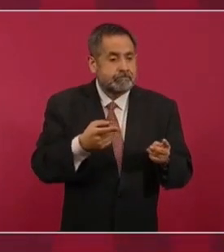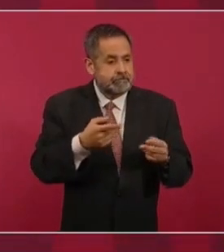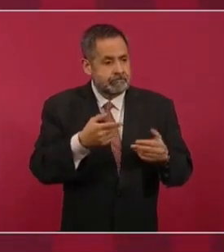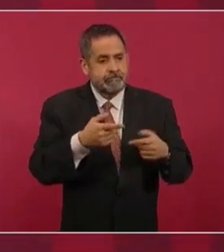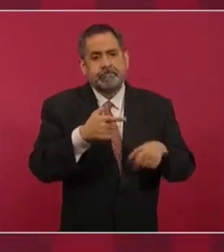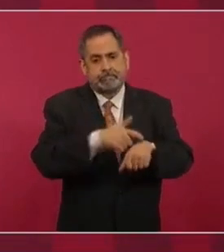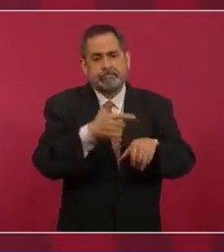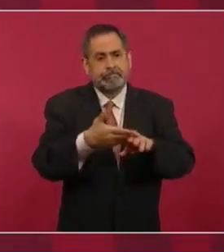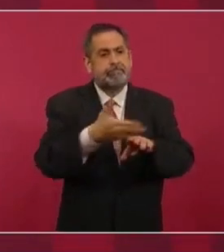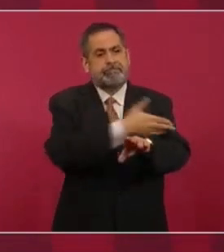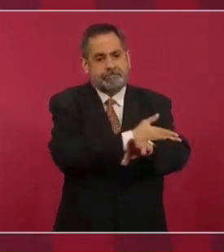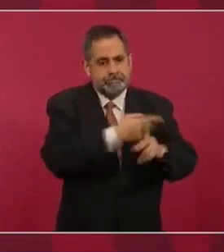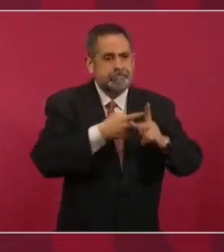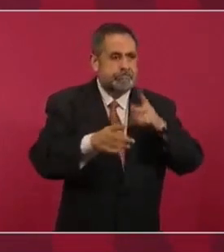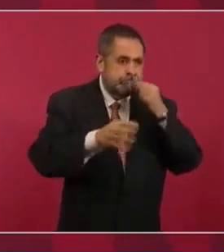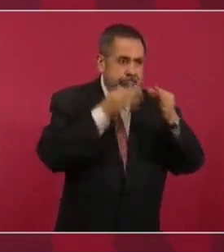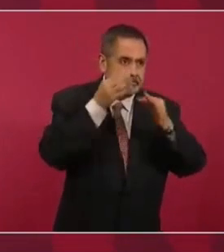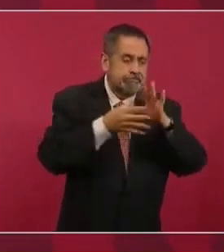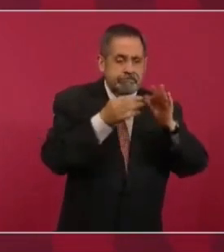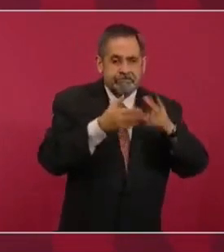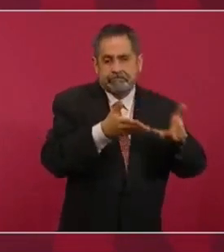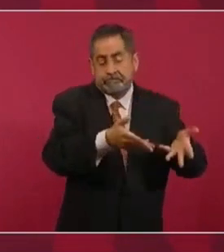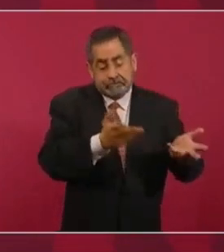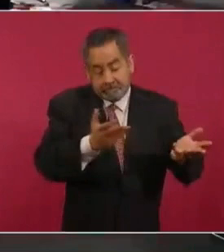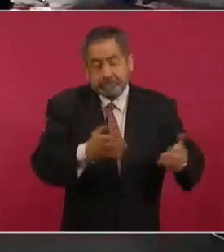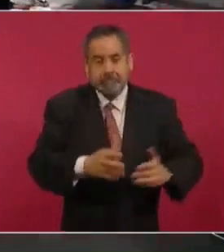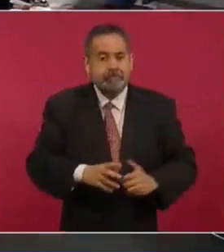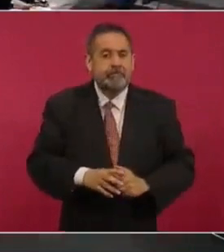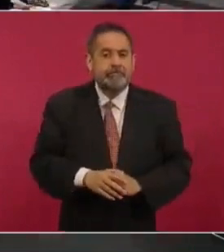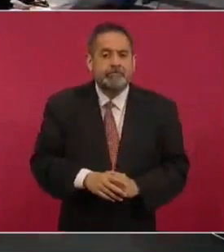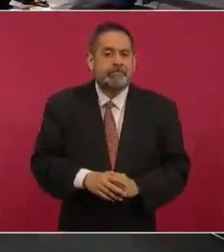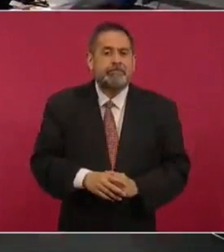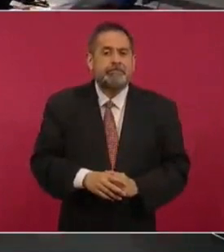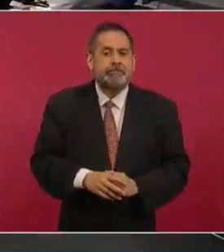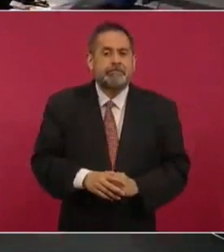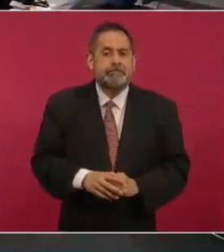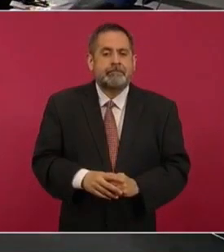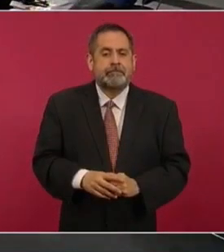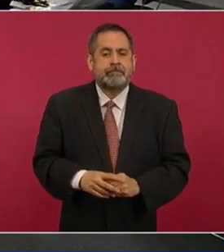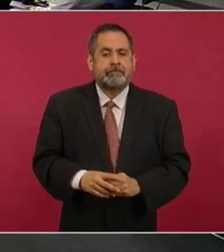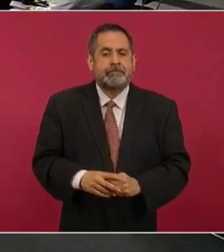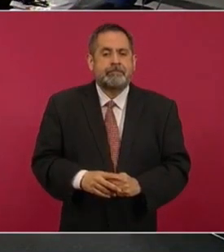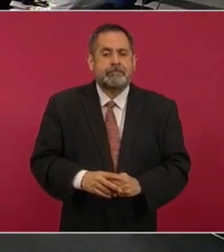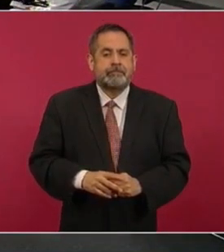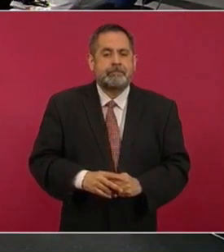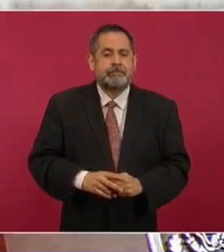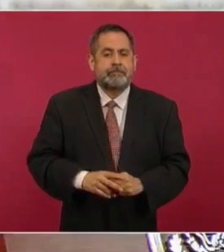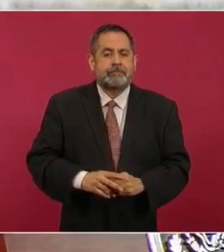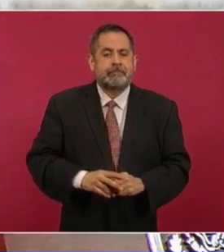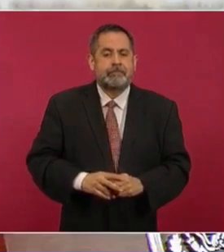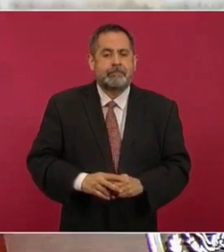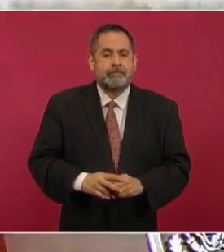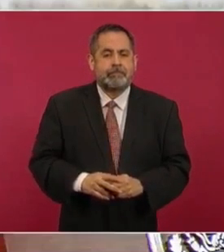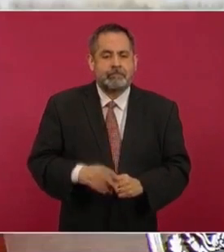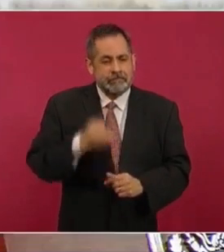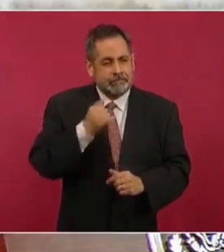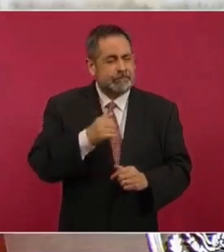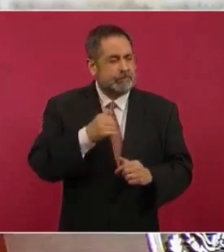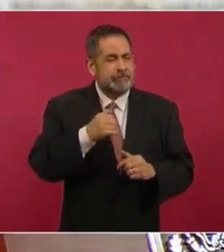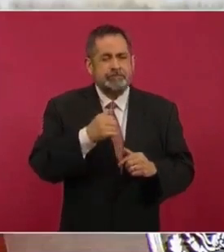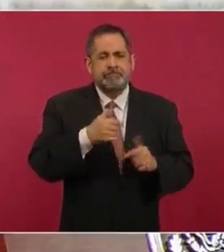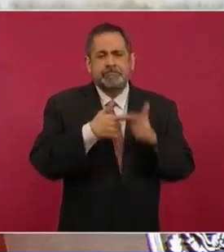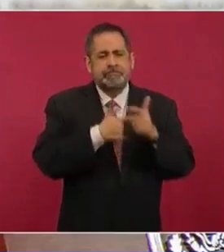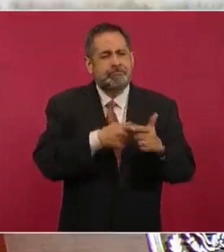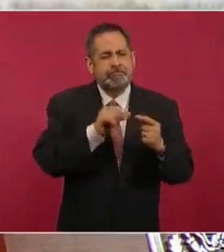tiempo y van a salir